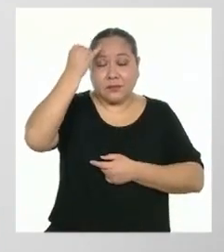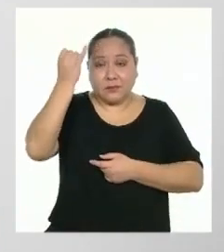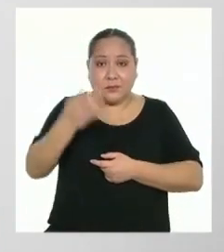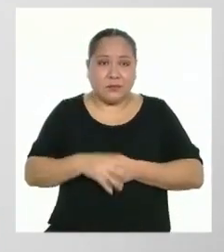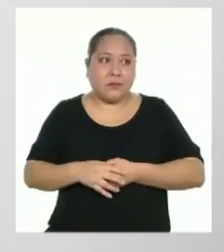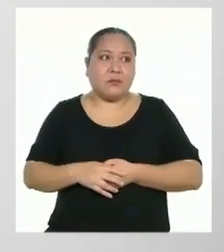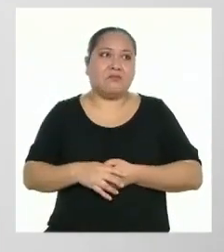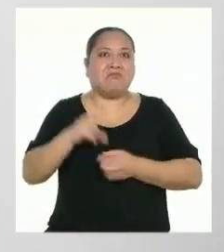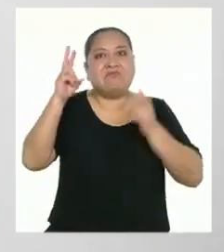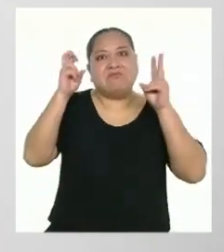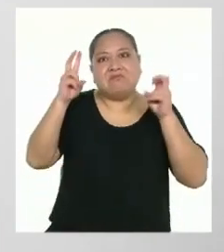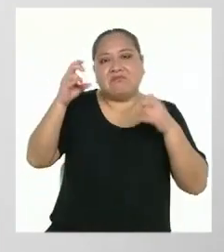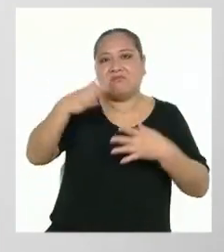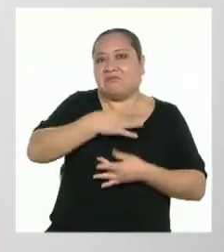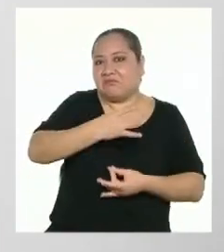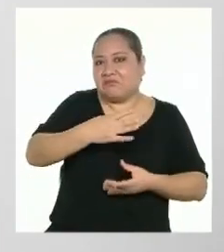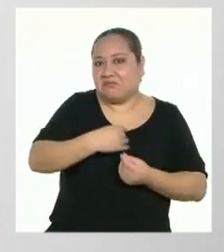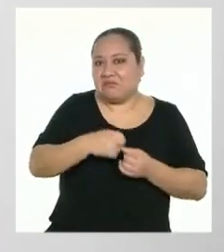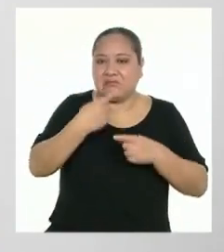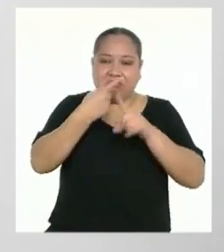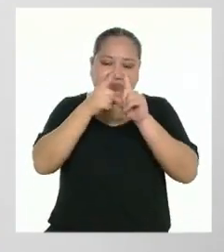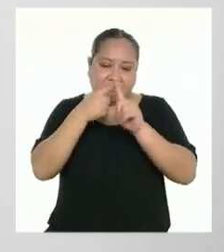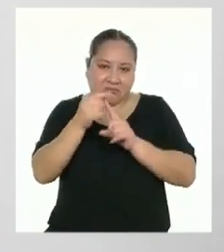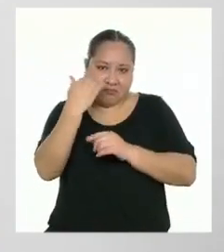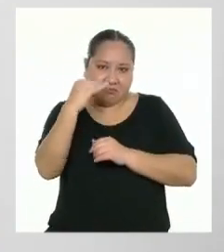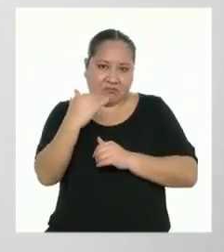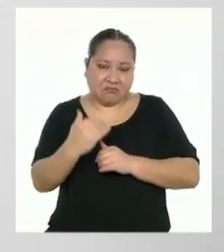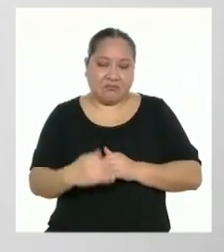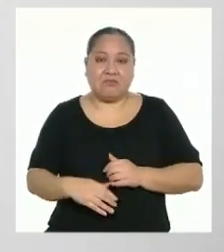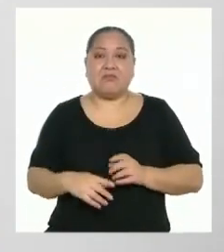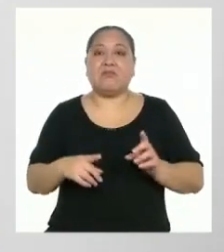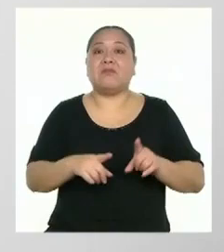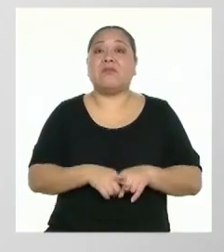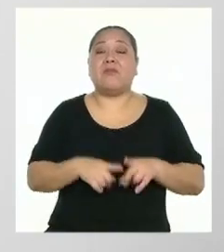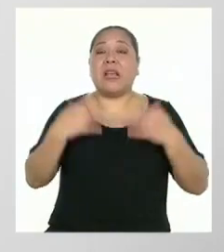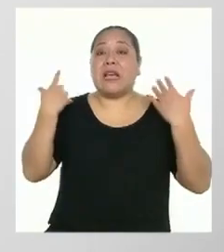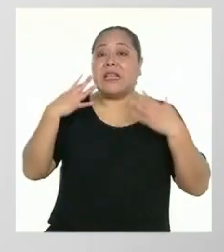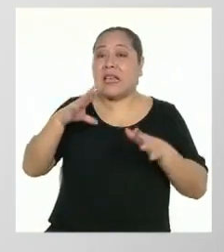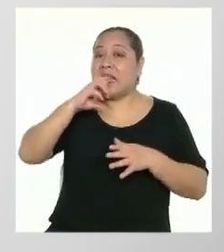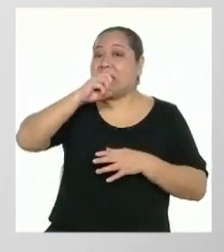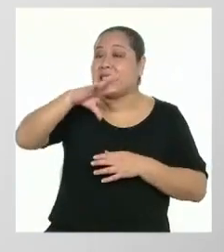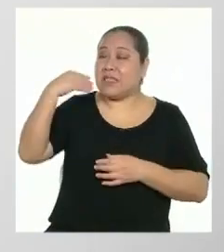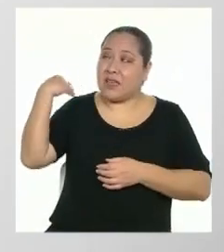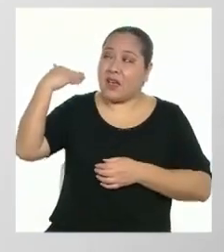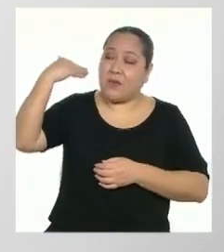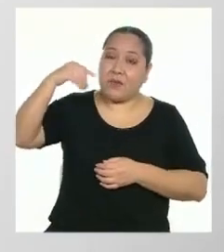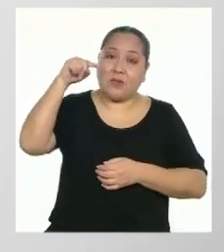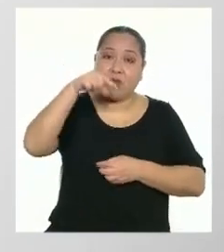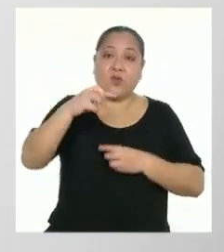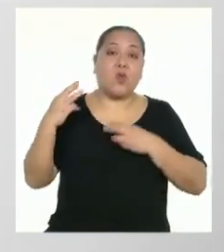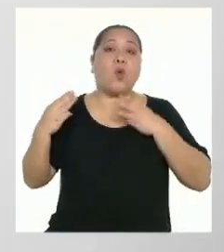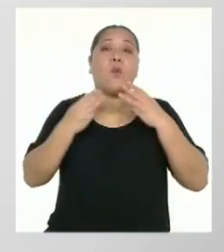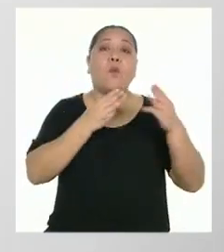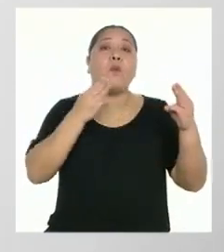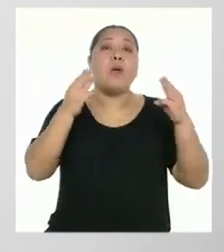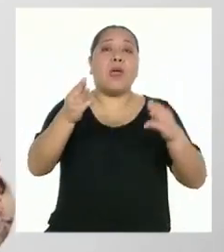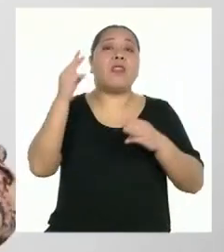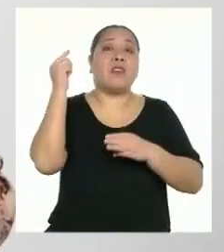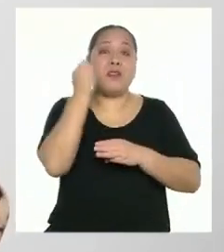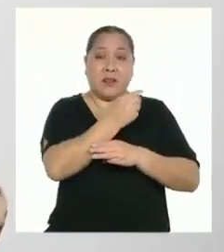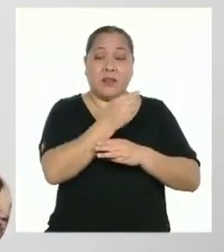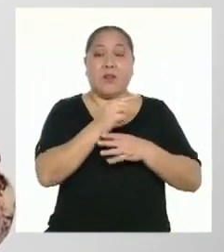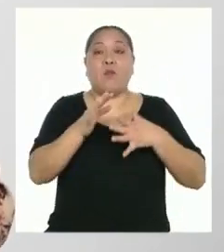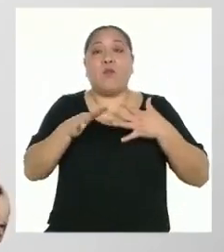de temas de interés, etc. Además, como lo veníamos conversando, es un medio a través del cual